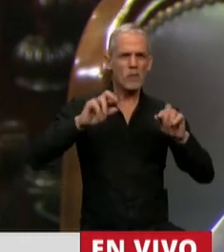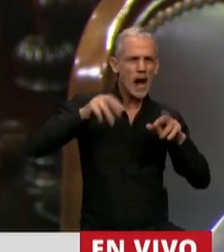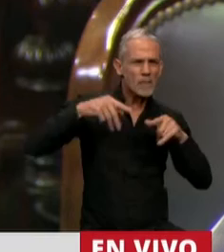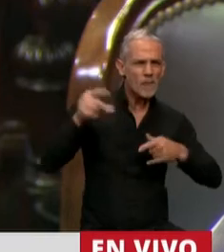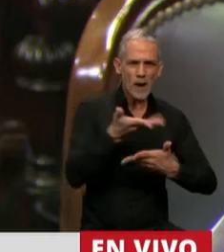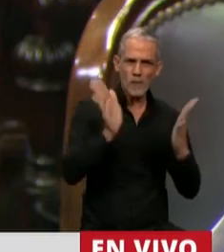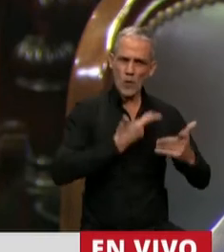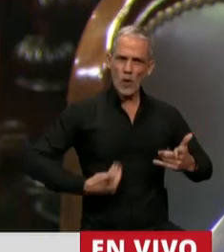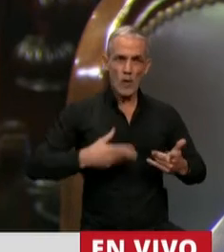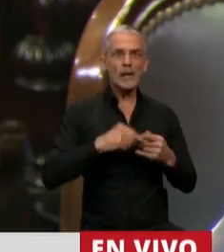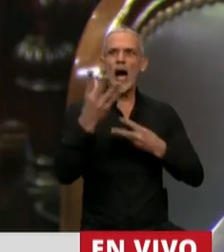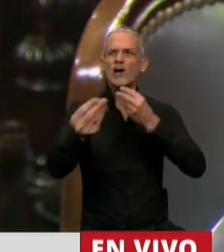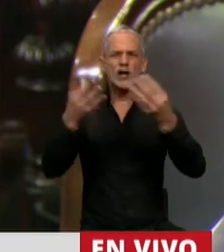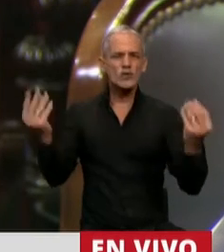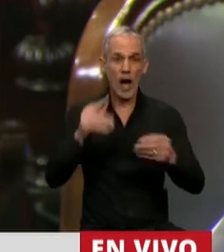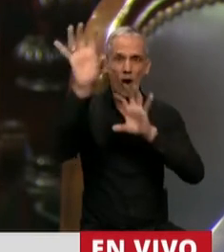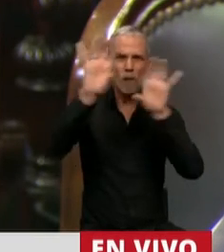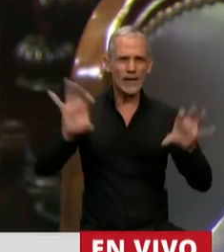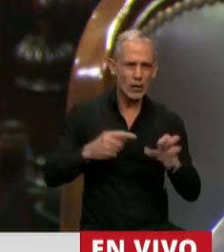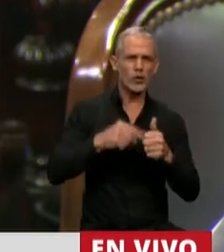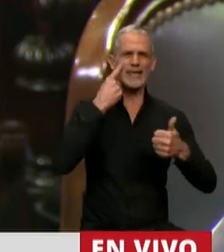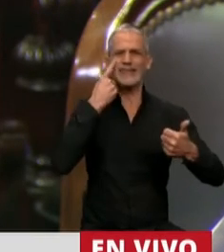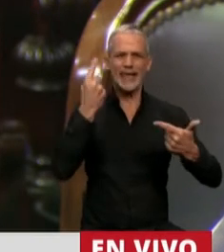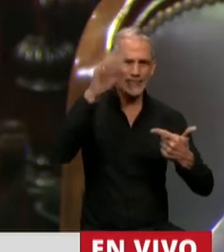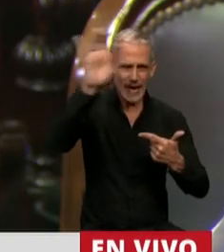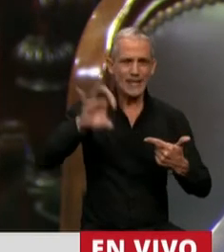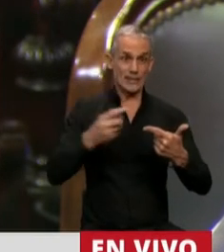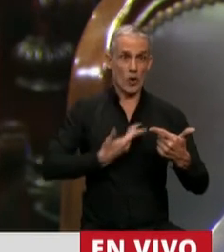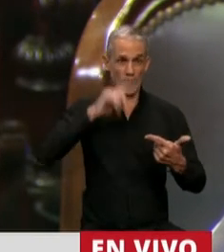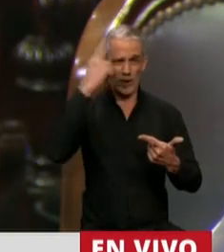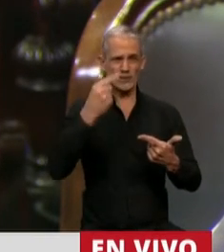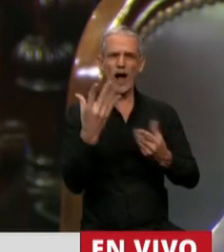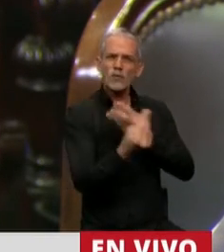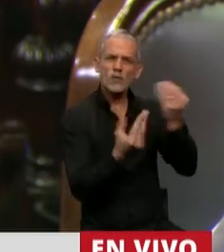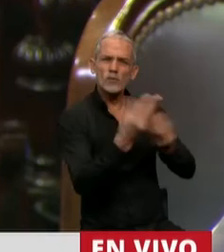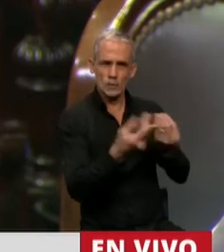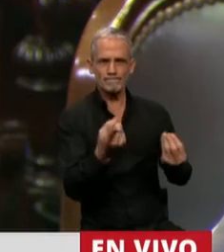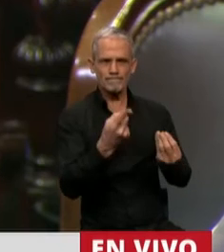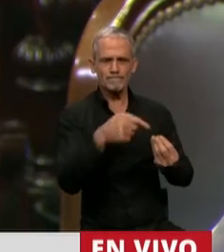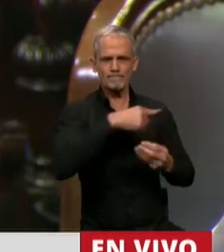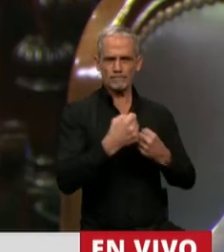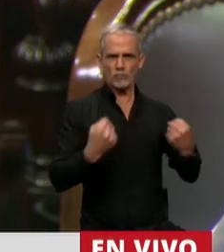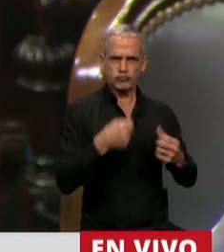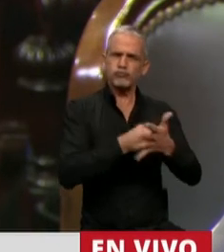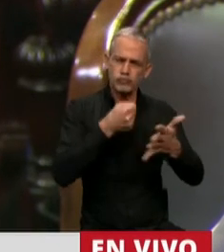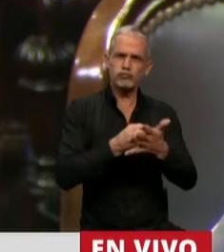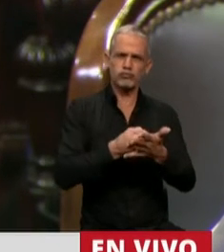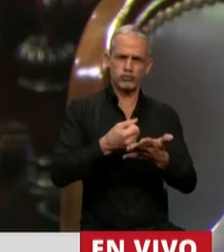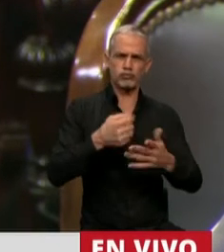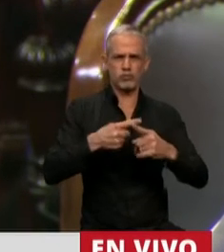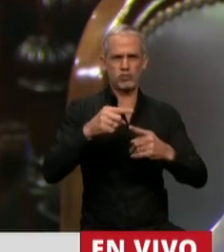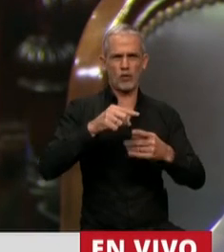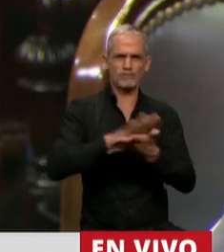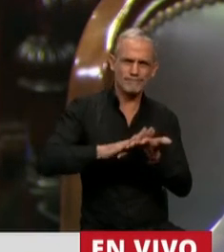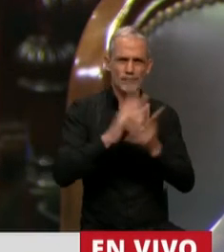cada uno de los gobernadores, de los intendentes y del gobierno nacional que están poniendo el cuerpo en este momento. Mire,